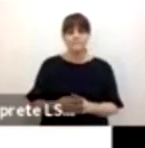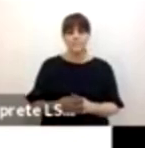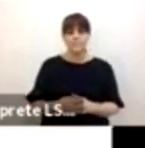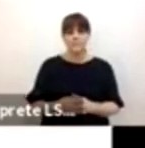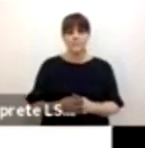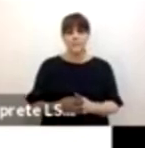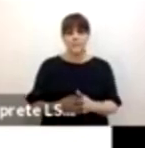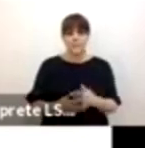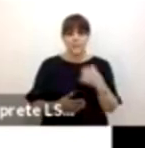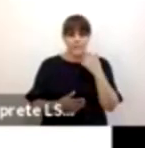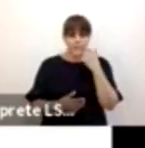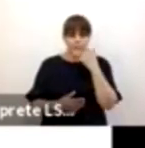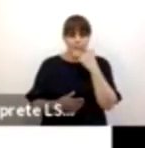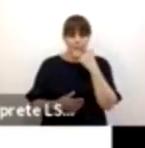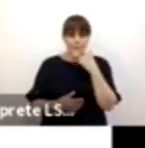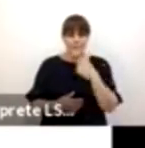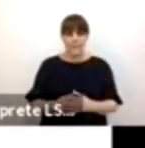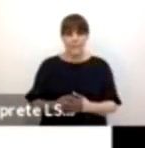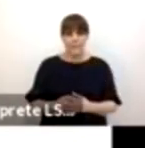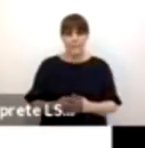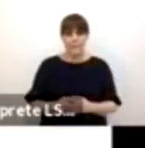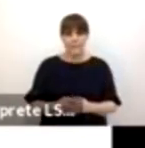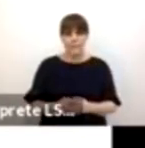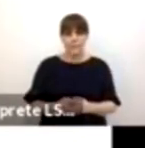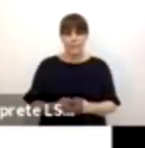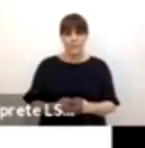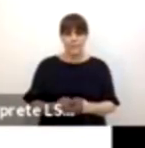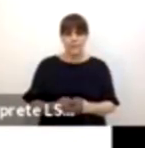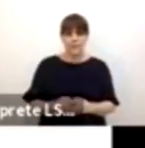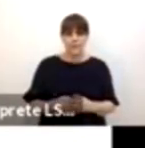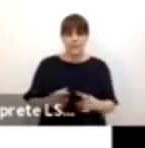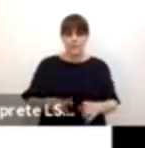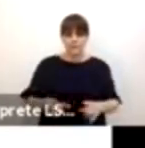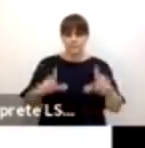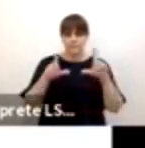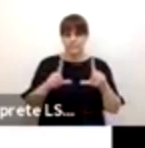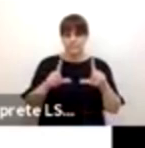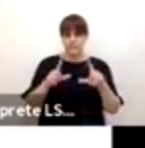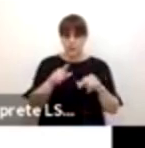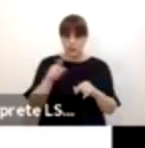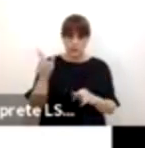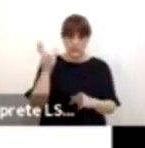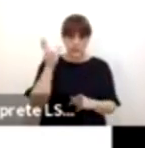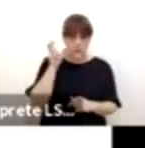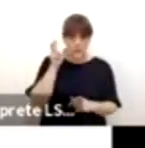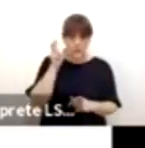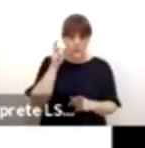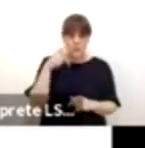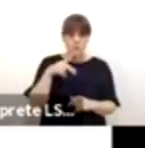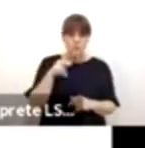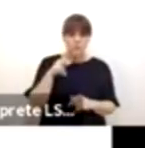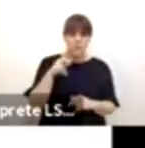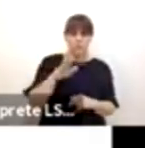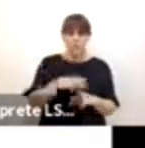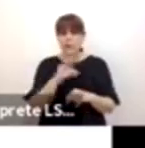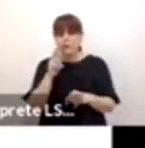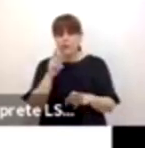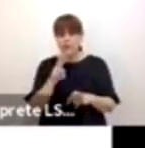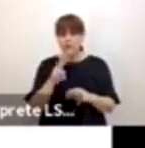sé si me escuchan porque creo que no se mueve la pantalla, pero bueno, básicamente